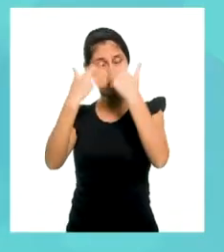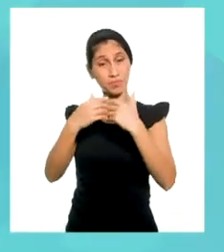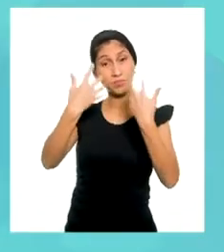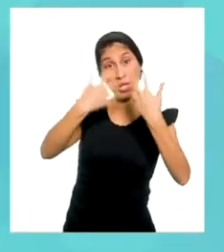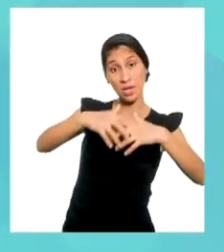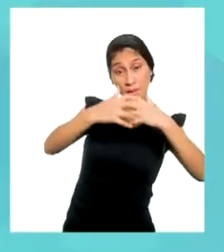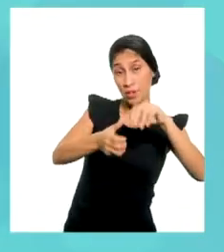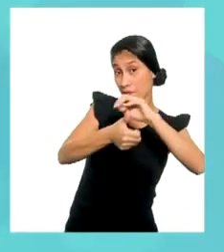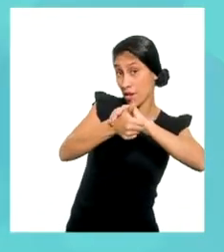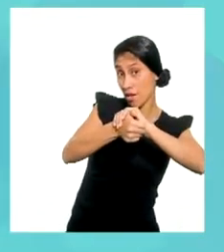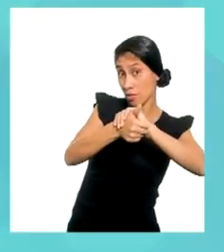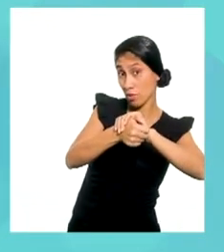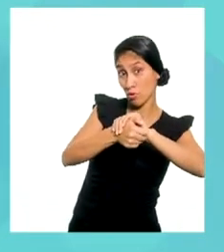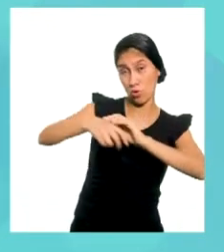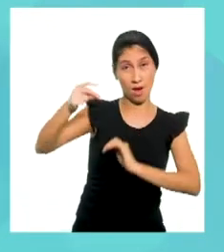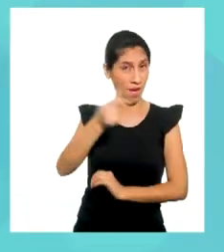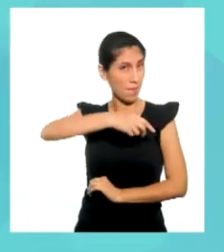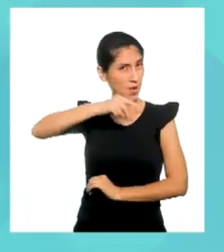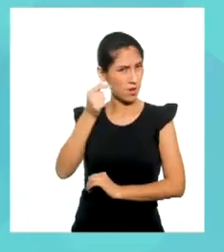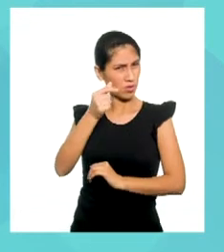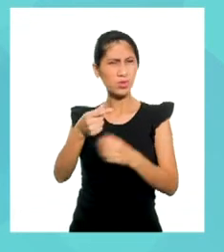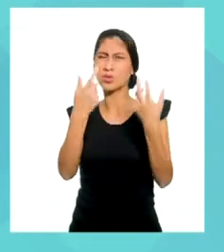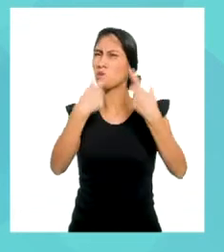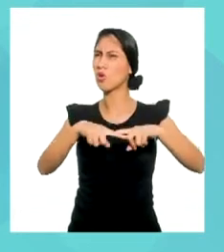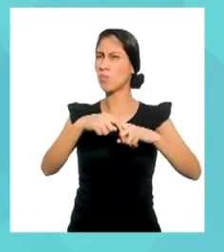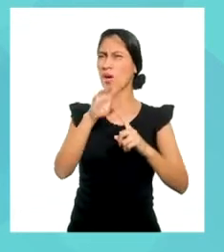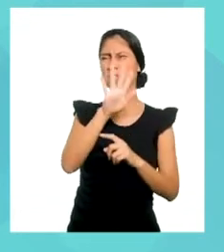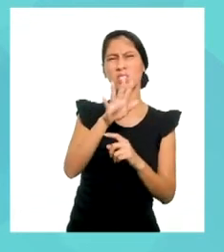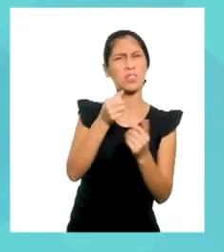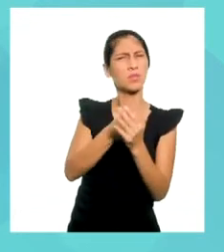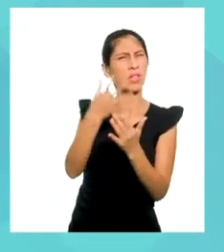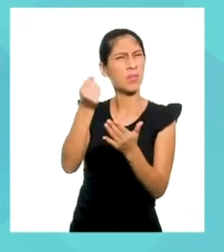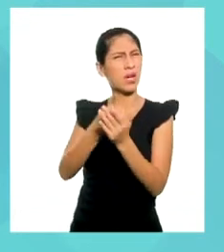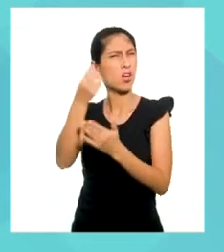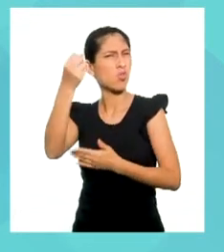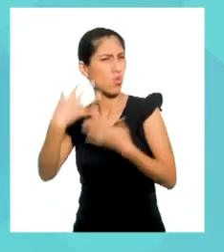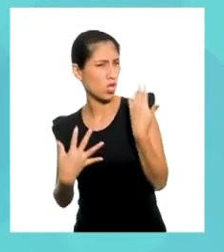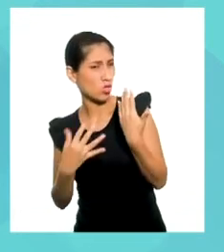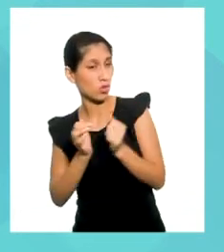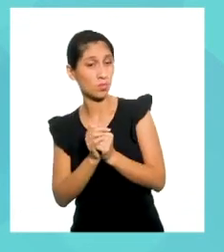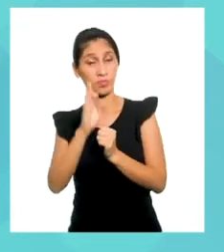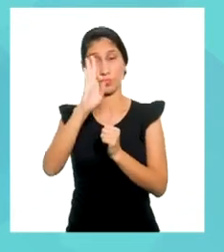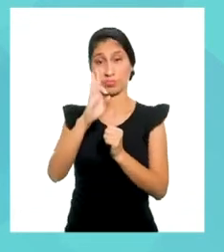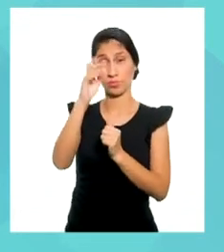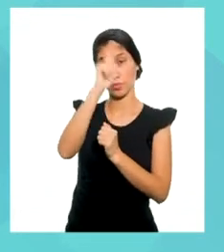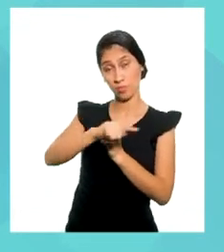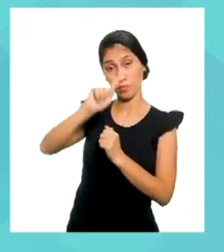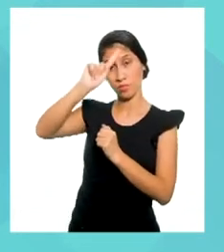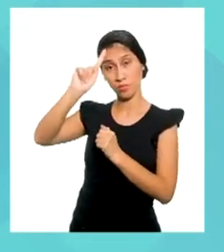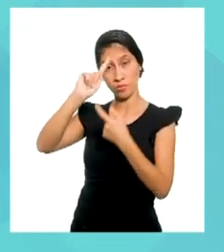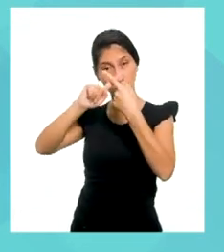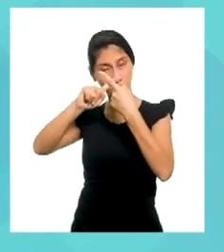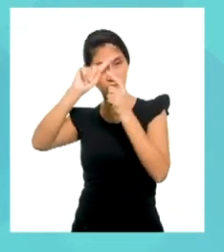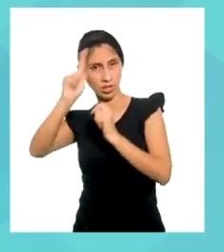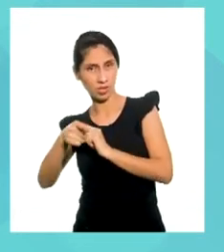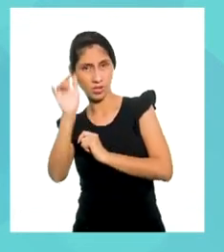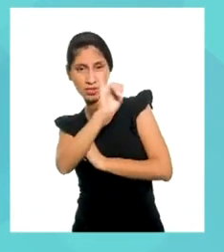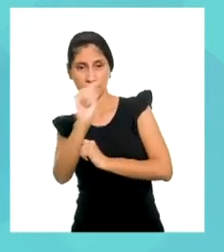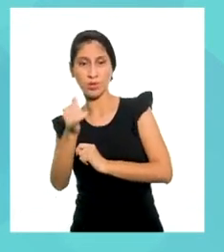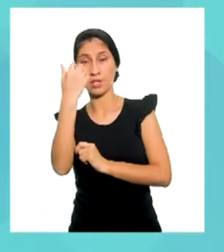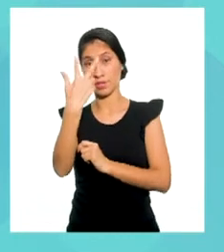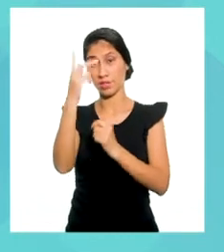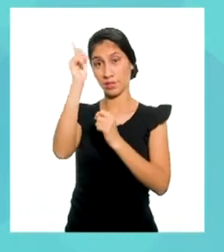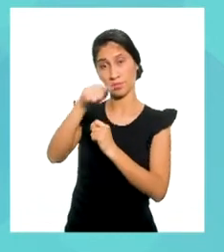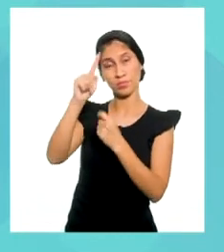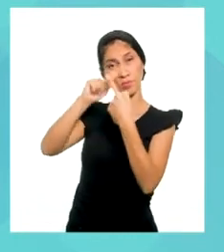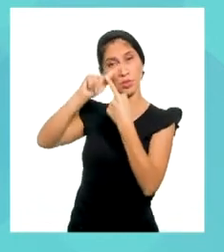La Tortuga Veloz, tenemos que el cobro de servicio será F de X es igual a 3 por